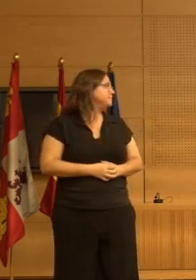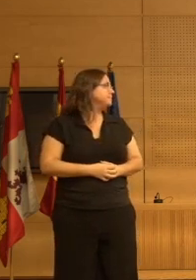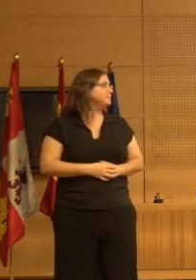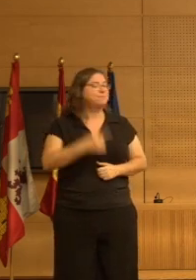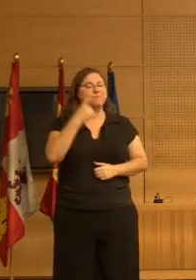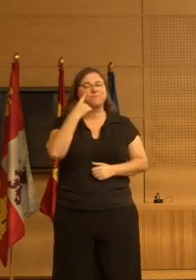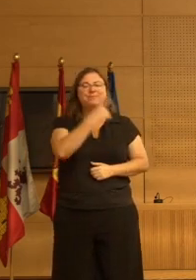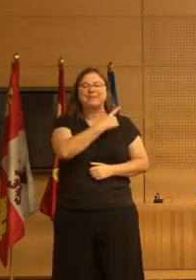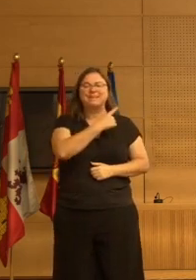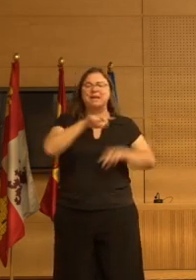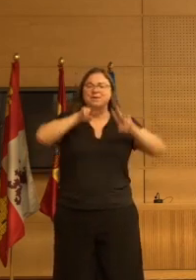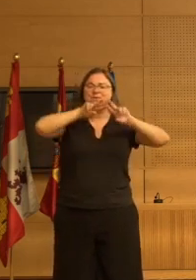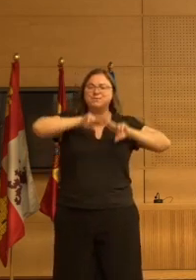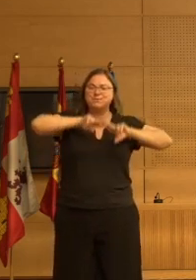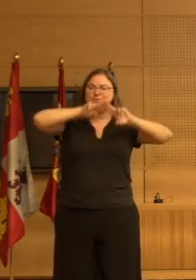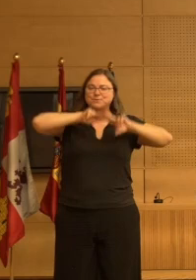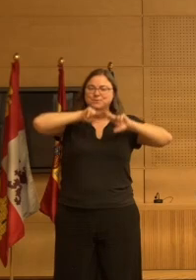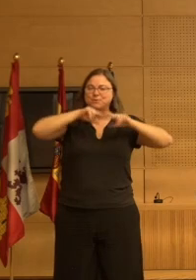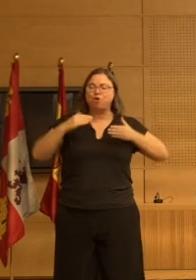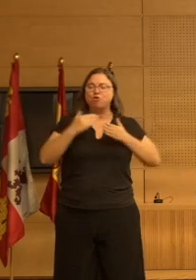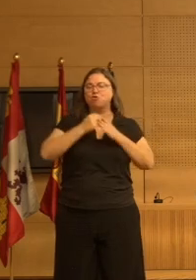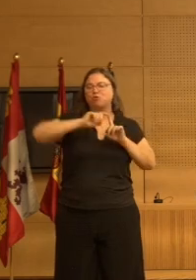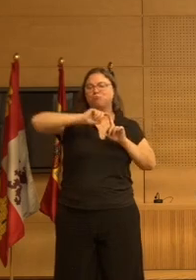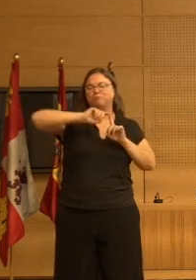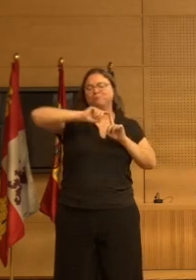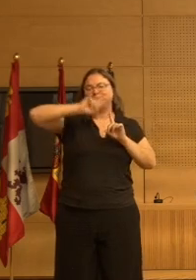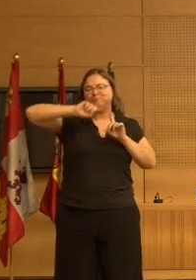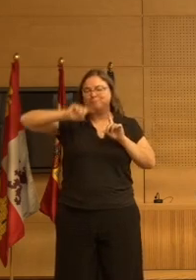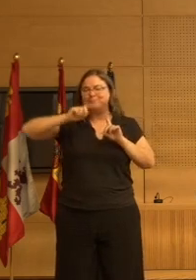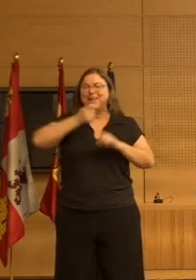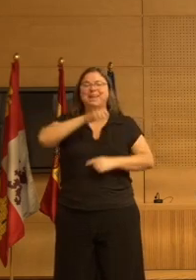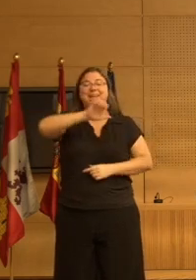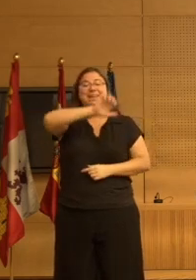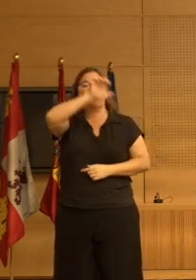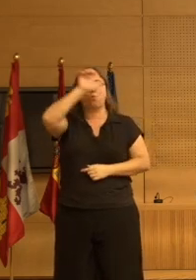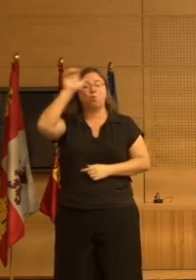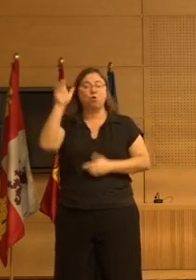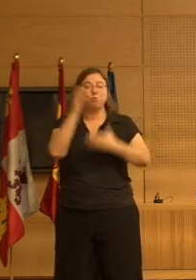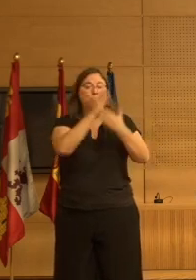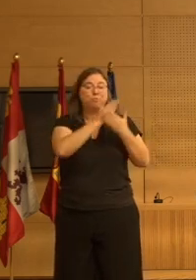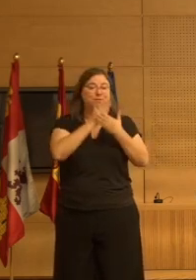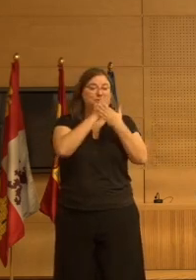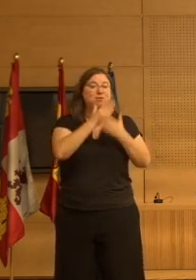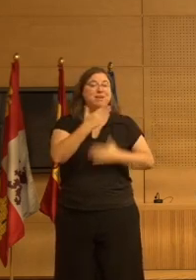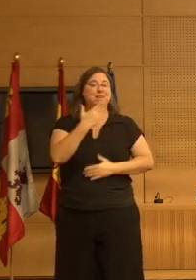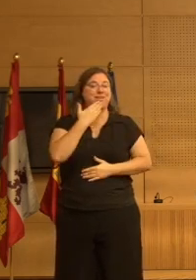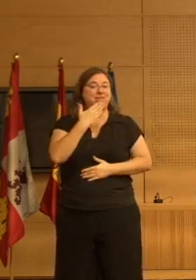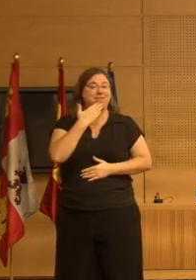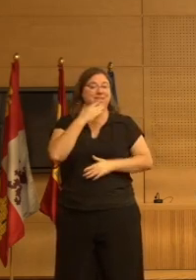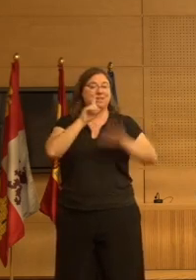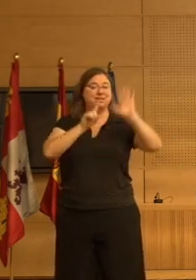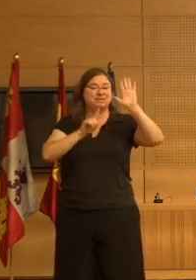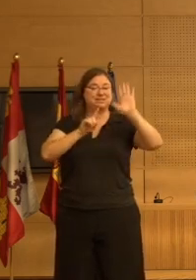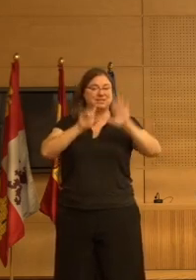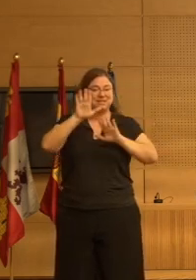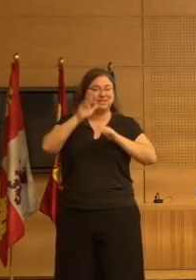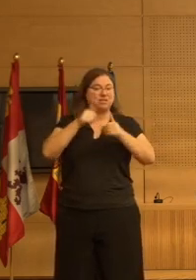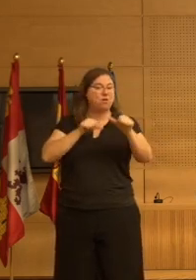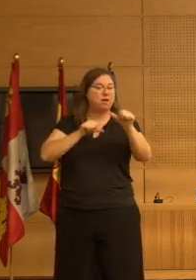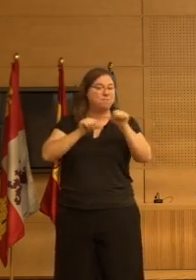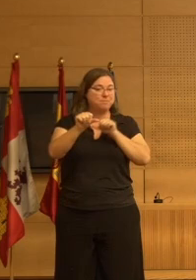son metanálisis de todos los estudios europeos, a partir de los 65 años la